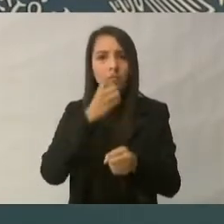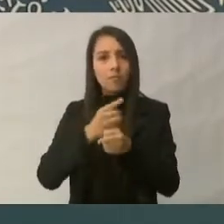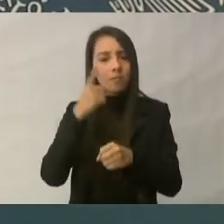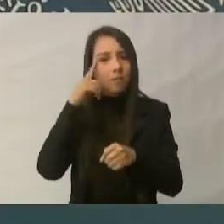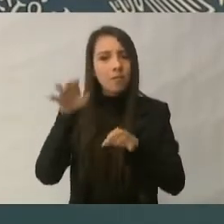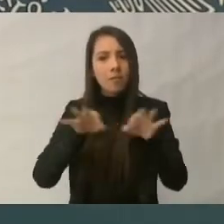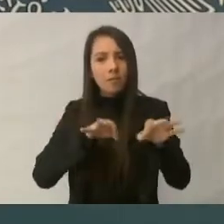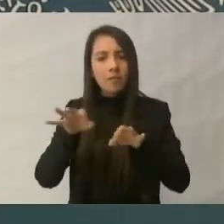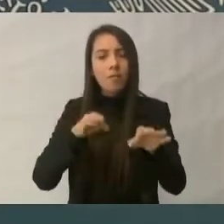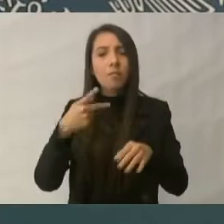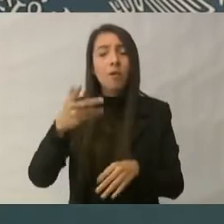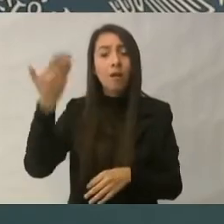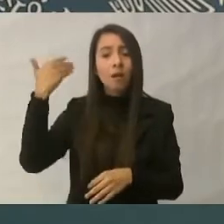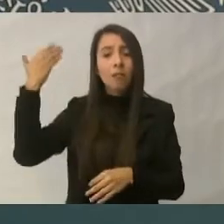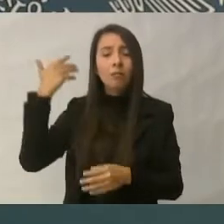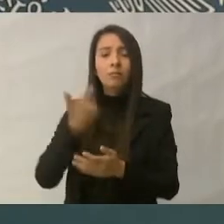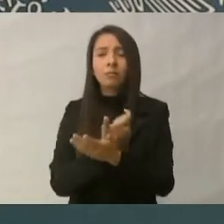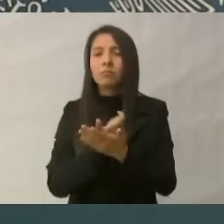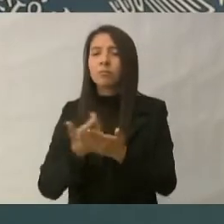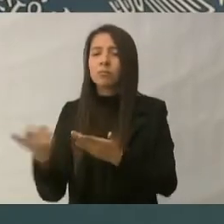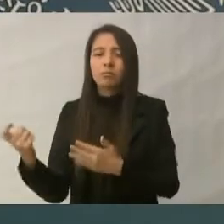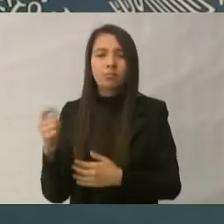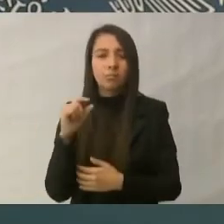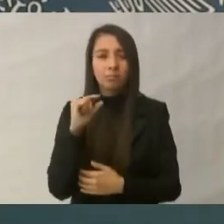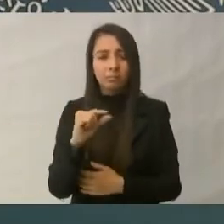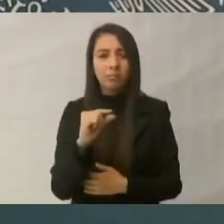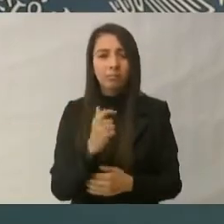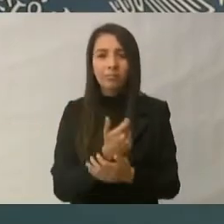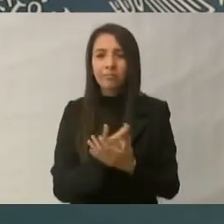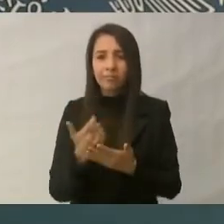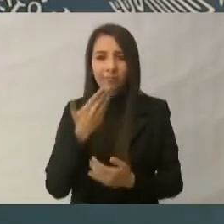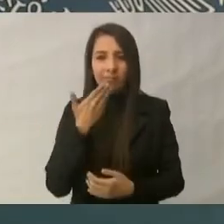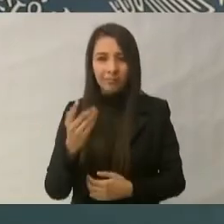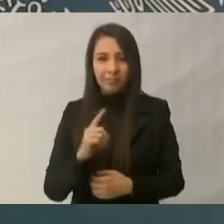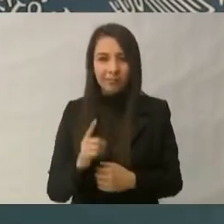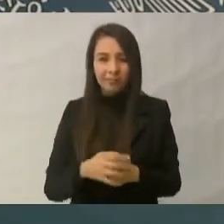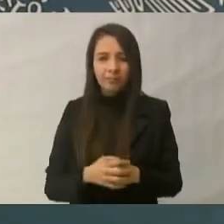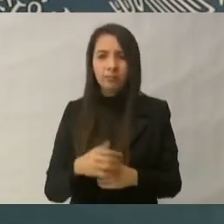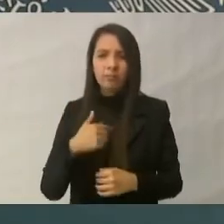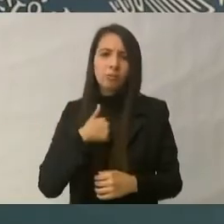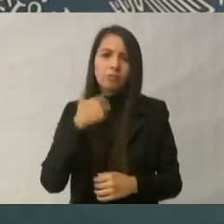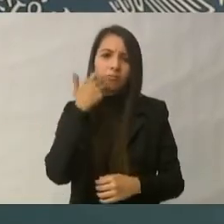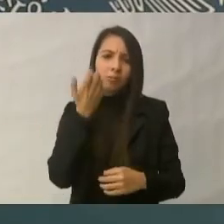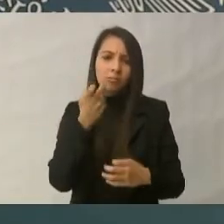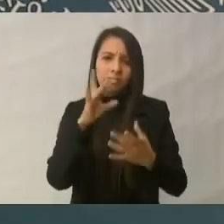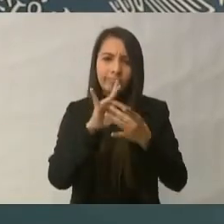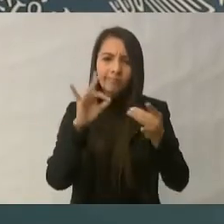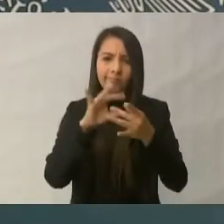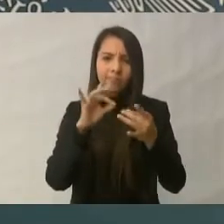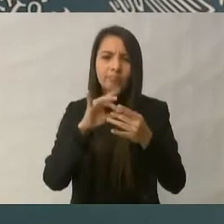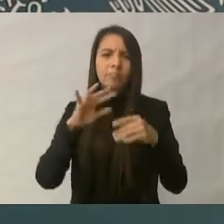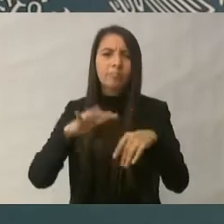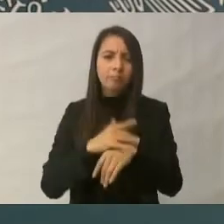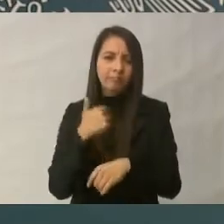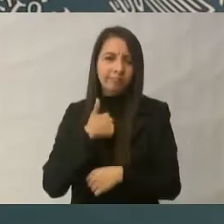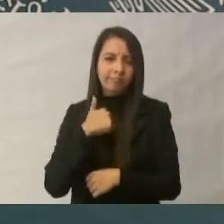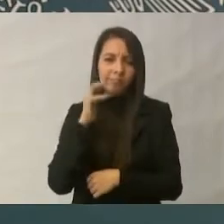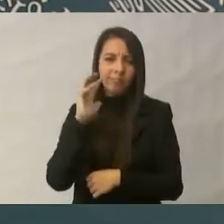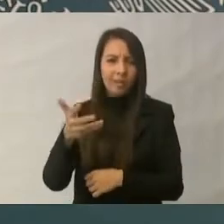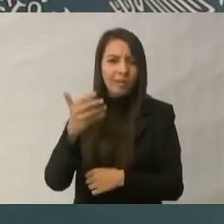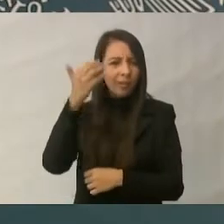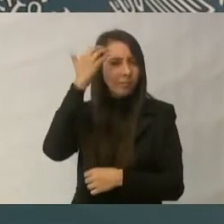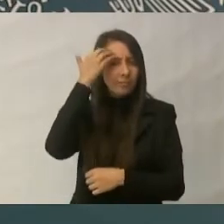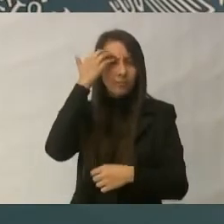pagados. Aquí también quiero comentar, porque conozco toda la